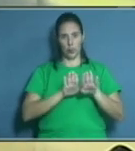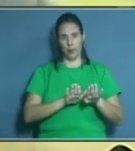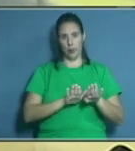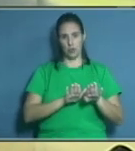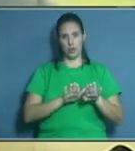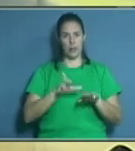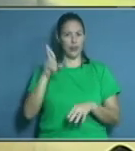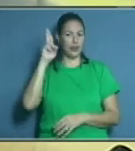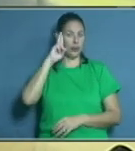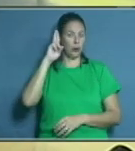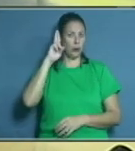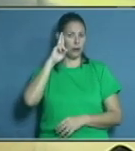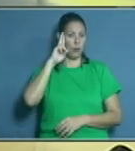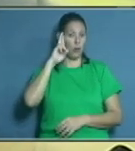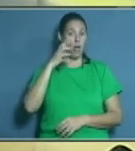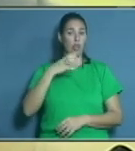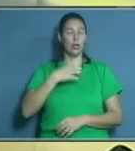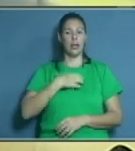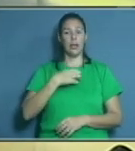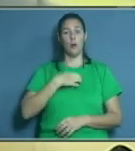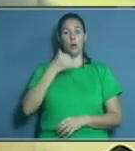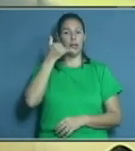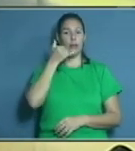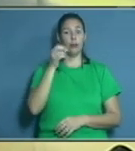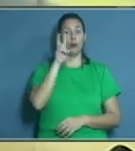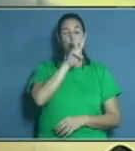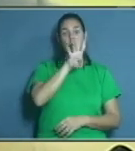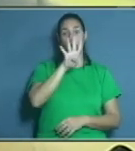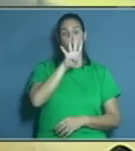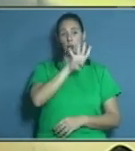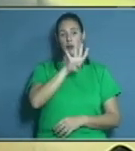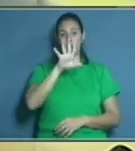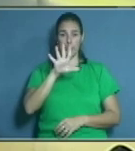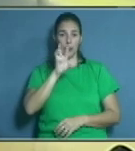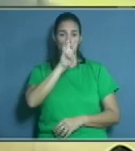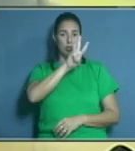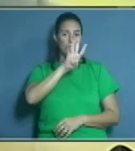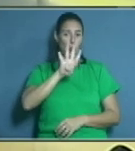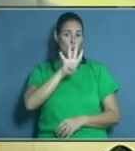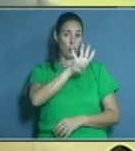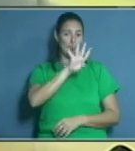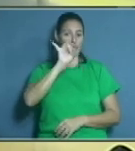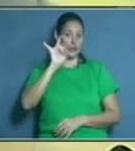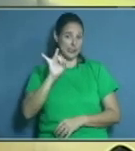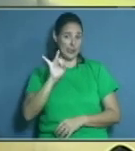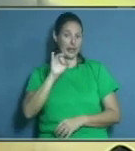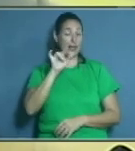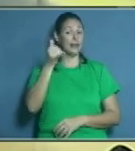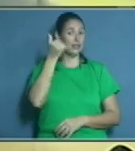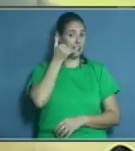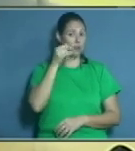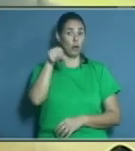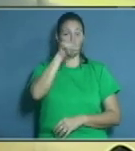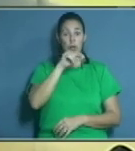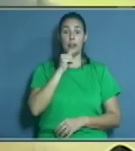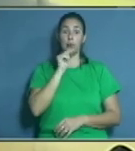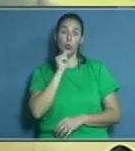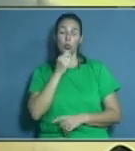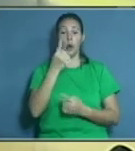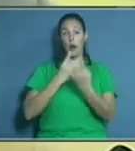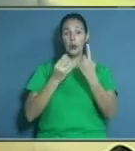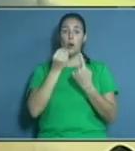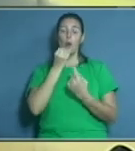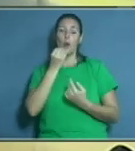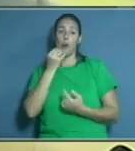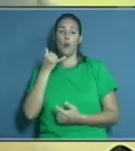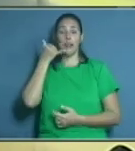Y recordamos que tenemos en el estudio el 2445-3447, el teléfono que le va a conectar directamente con la doctora M